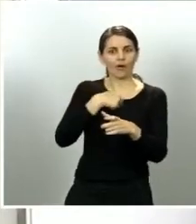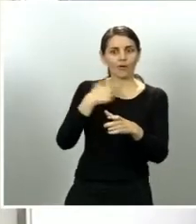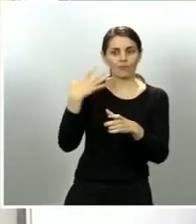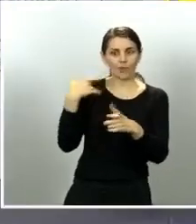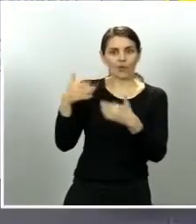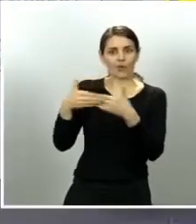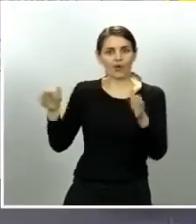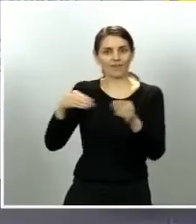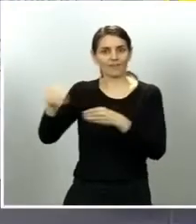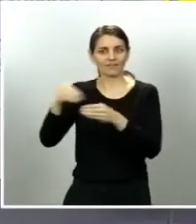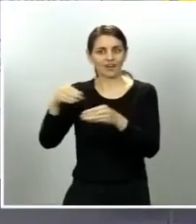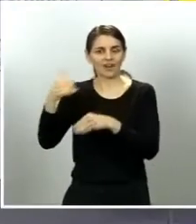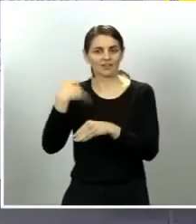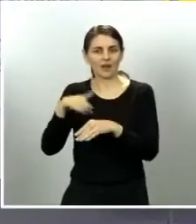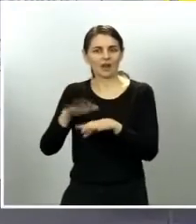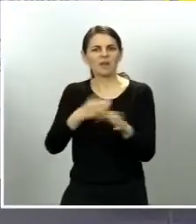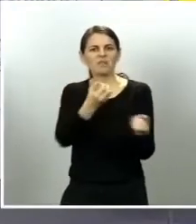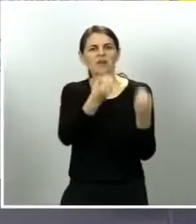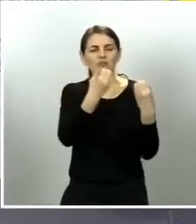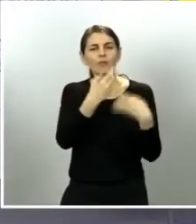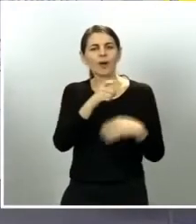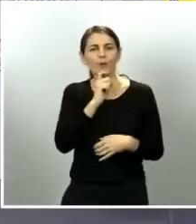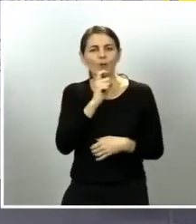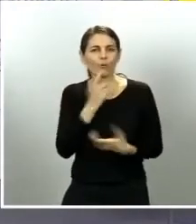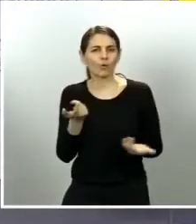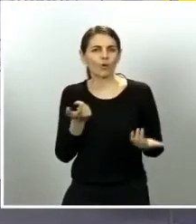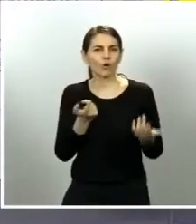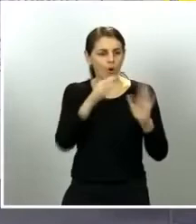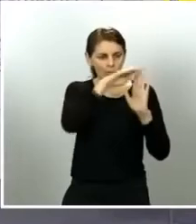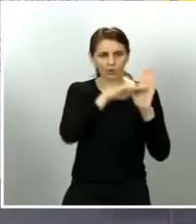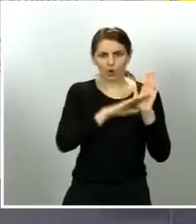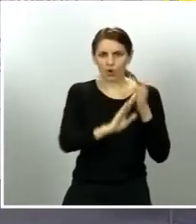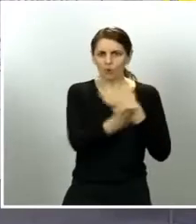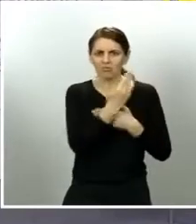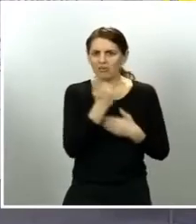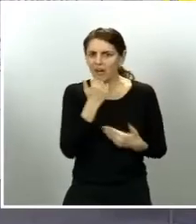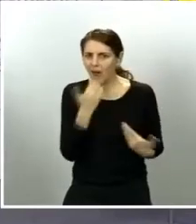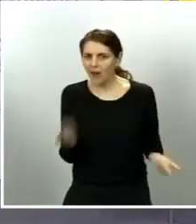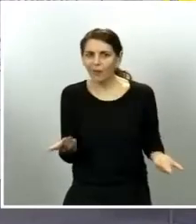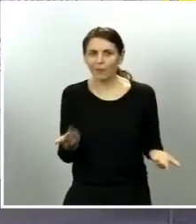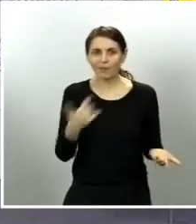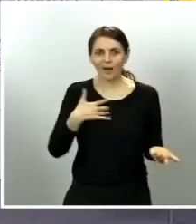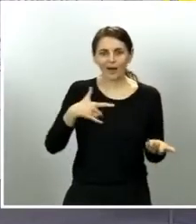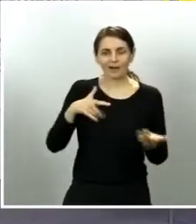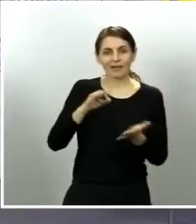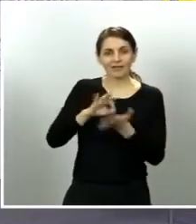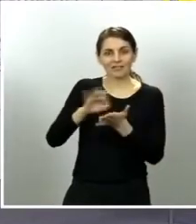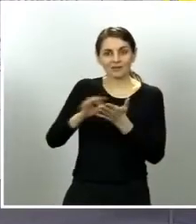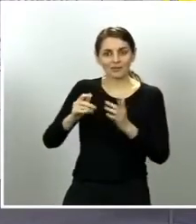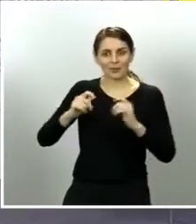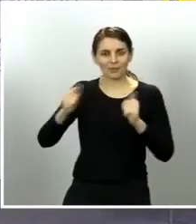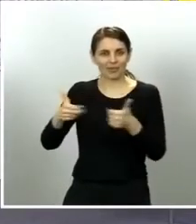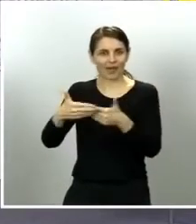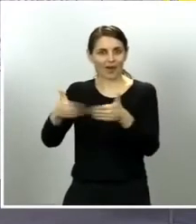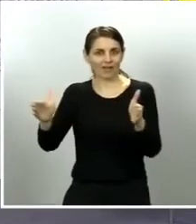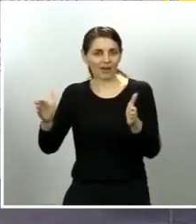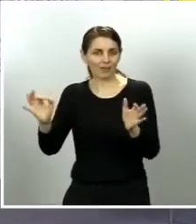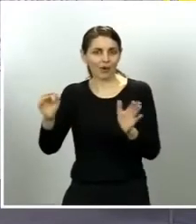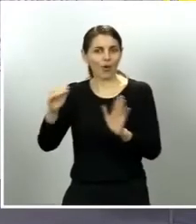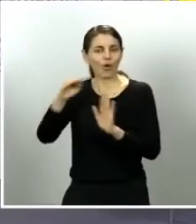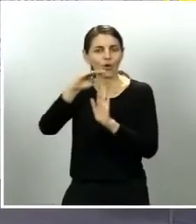especial para adaptarse a esa nueva realidad y poder prestar el servicio en condiciones de seguridad gracias